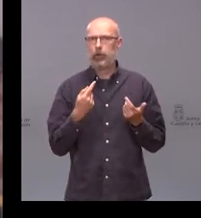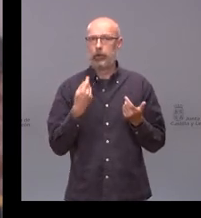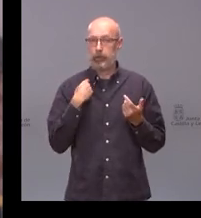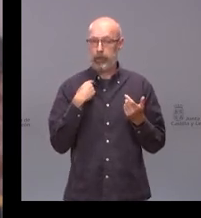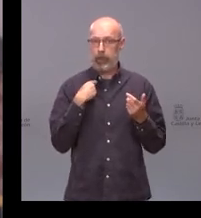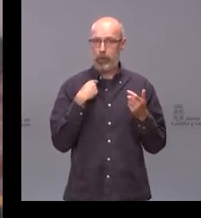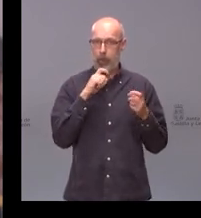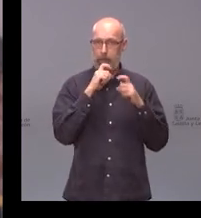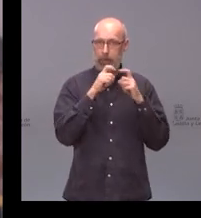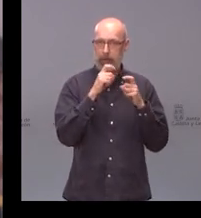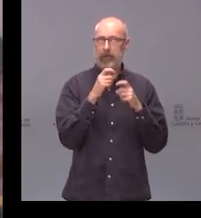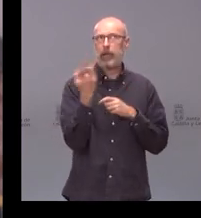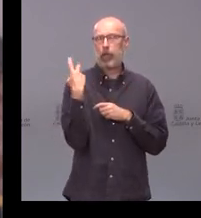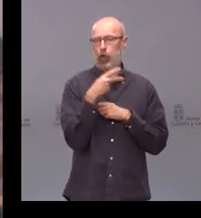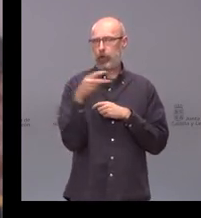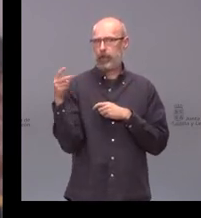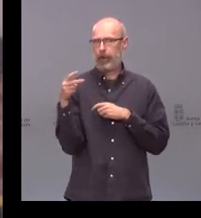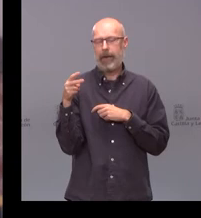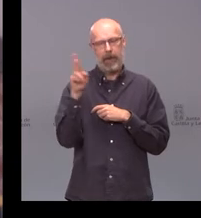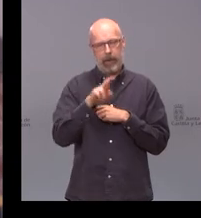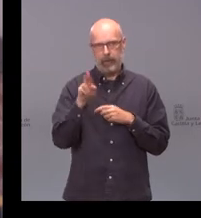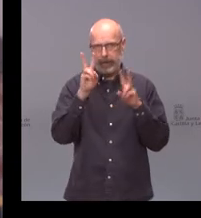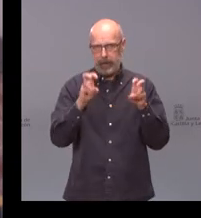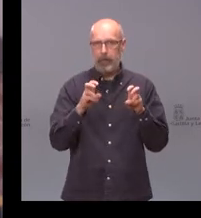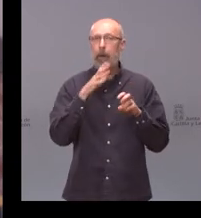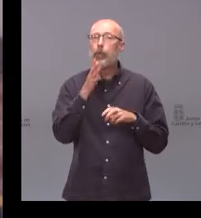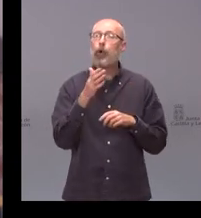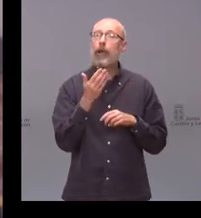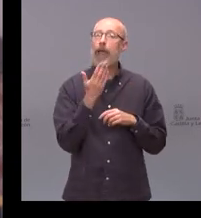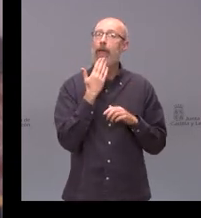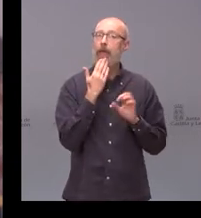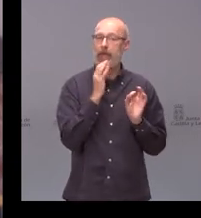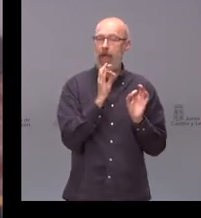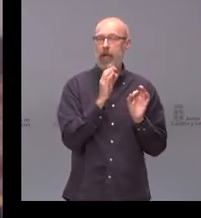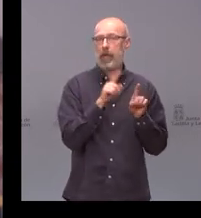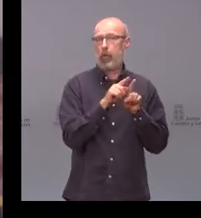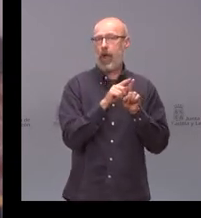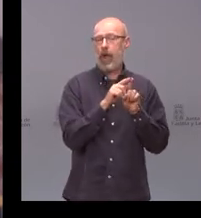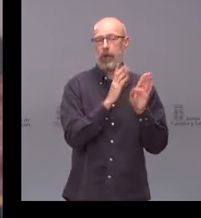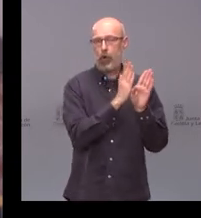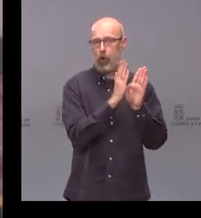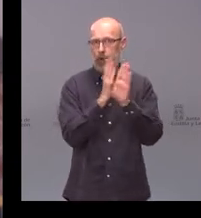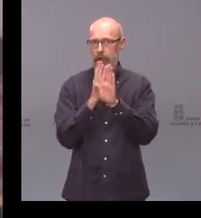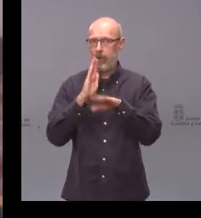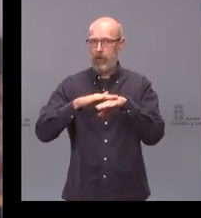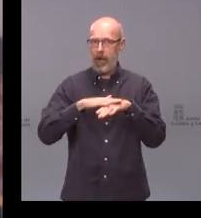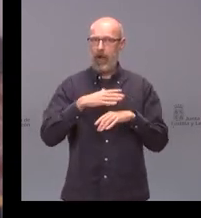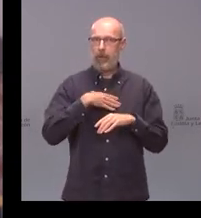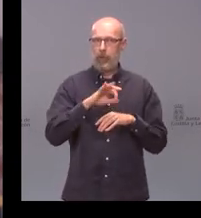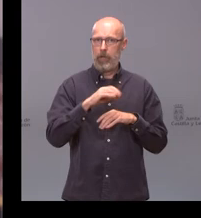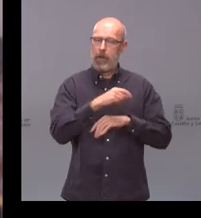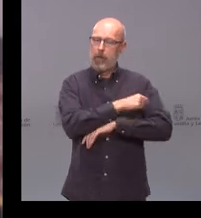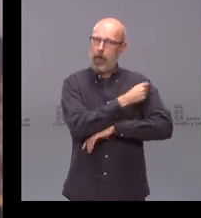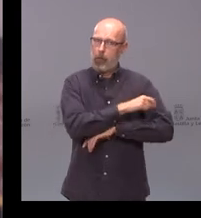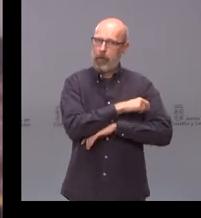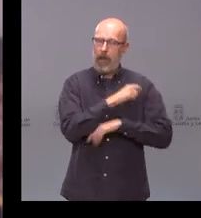prensa hace un par de semanas dado que la edad es el criterio el criterio prioritario para la vacunación